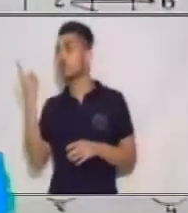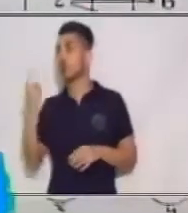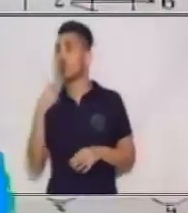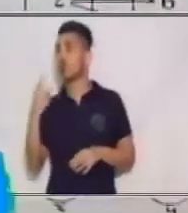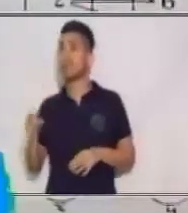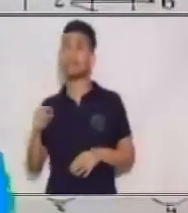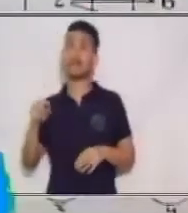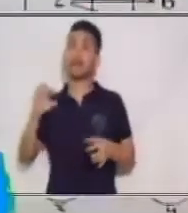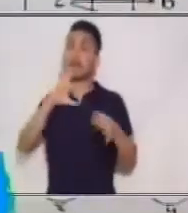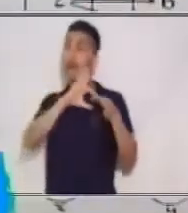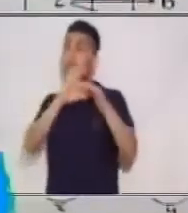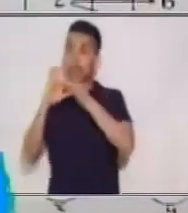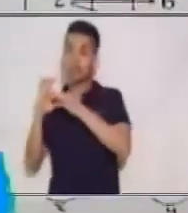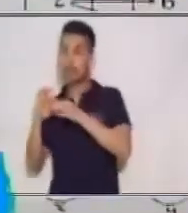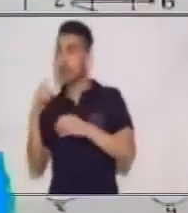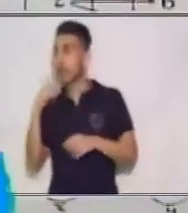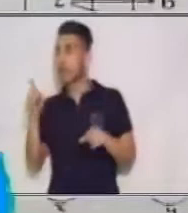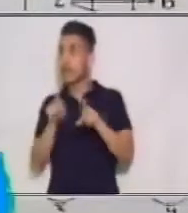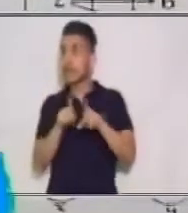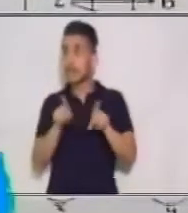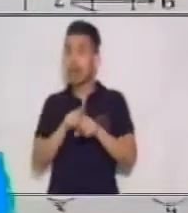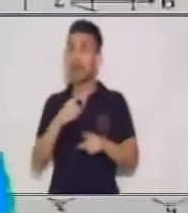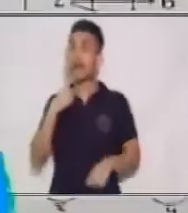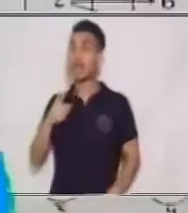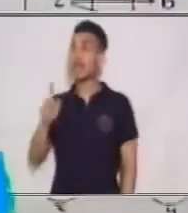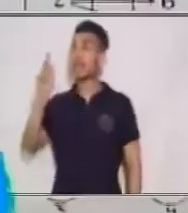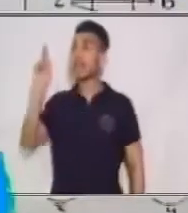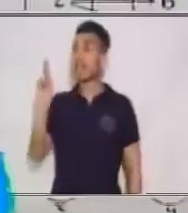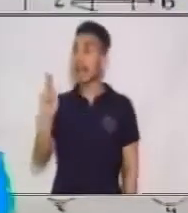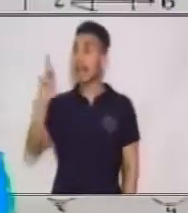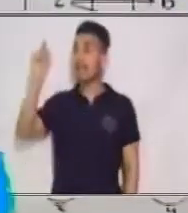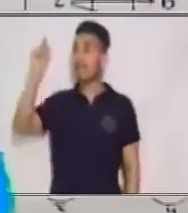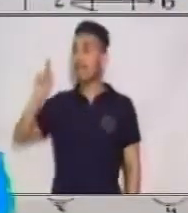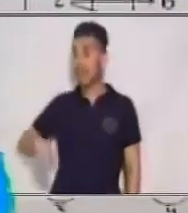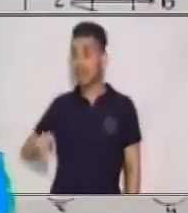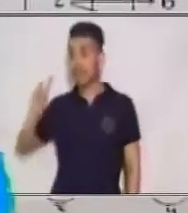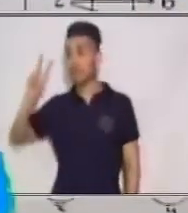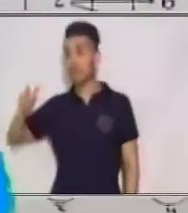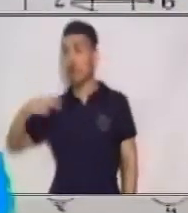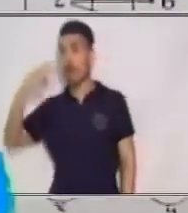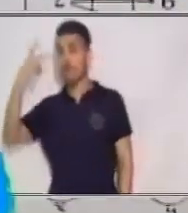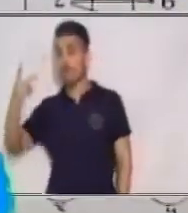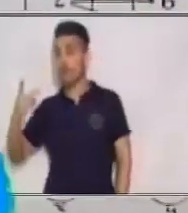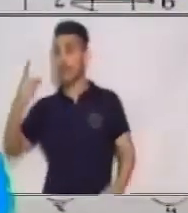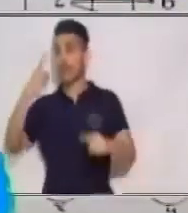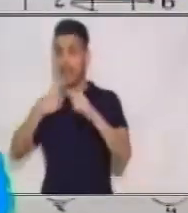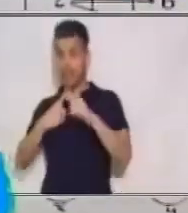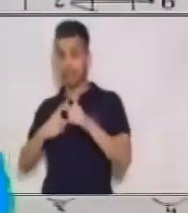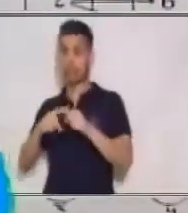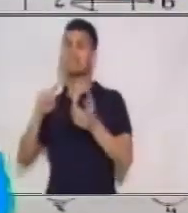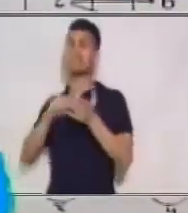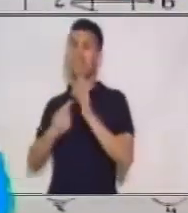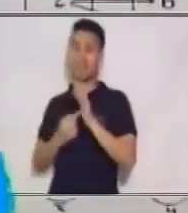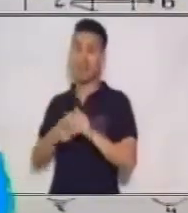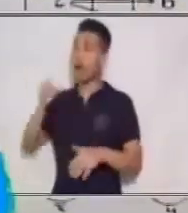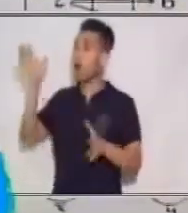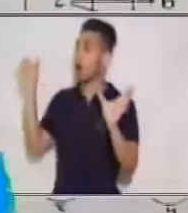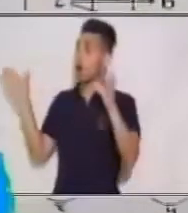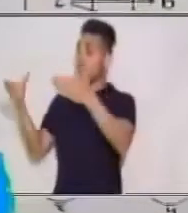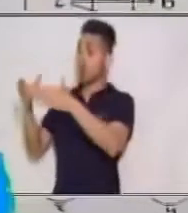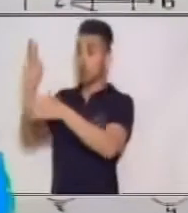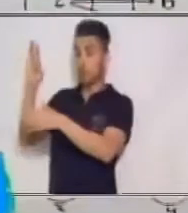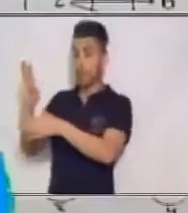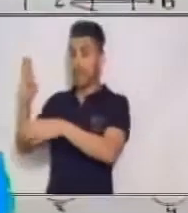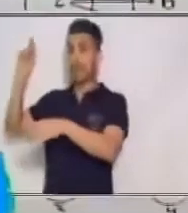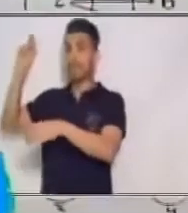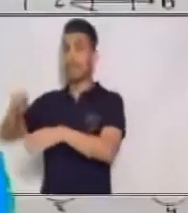cumpliendo la condición de que Y es el doble de X. Es decir, los elementos de B tienen que ser el doble de los